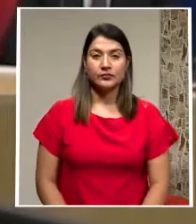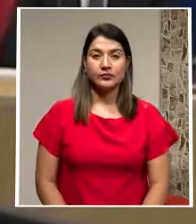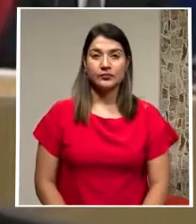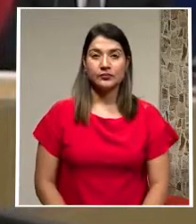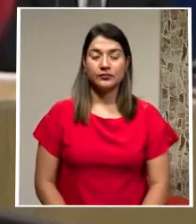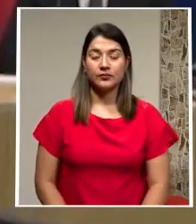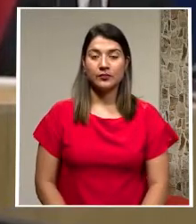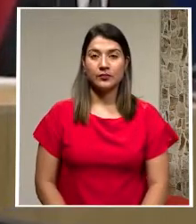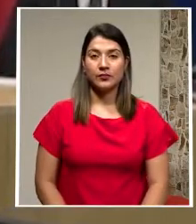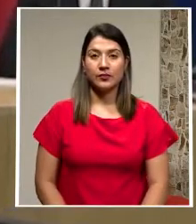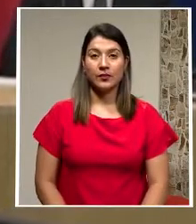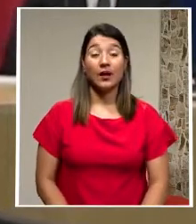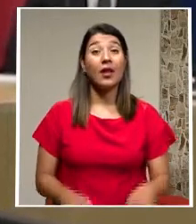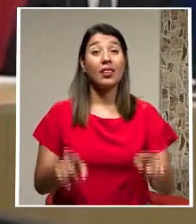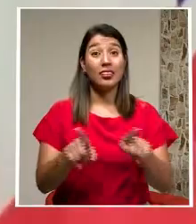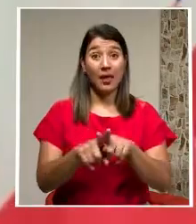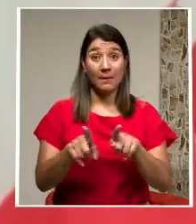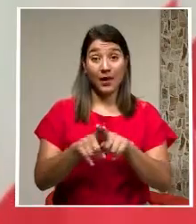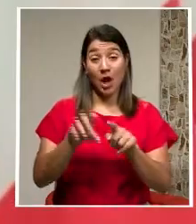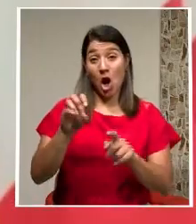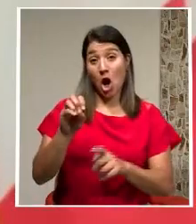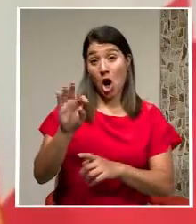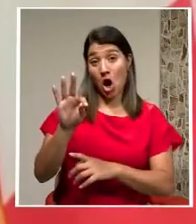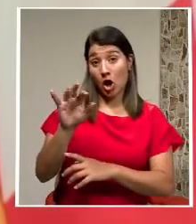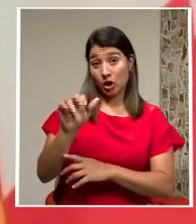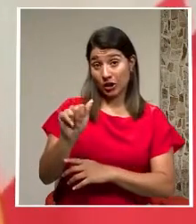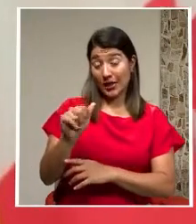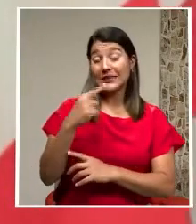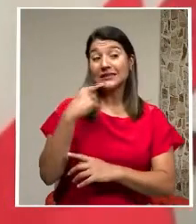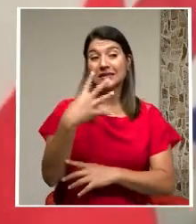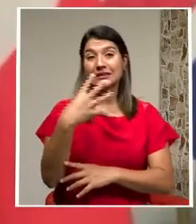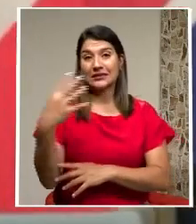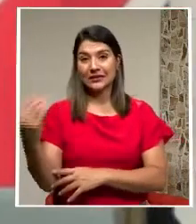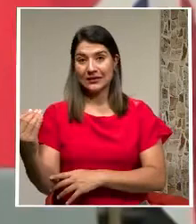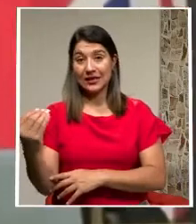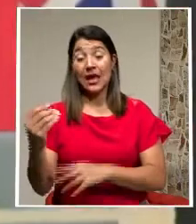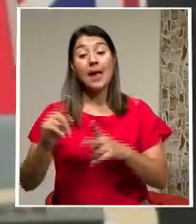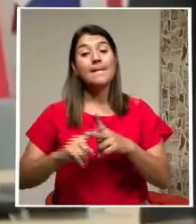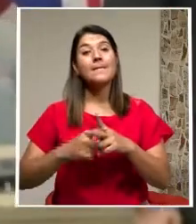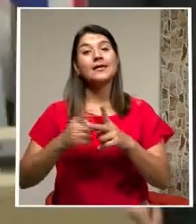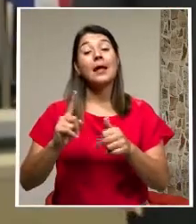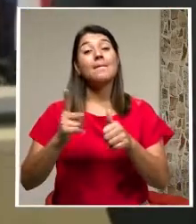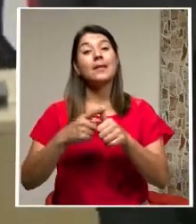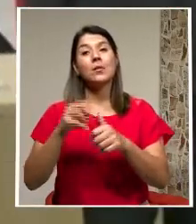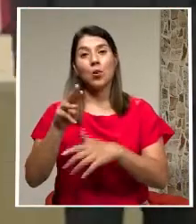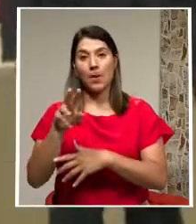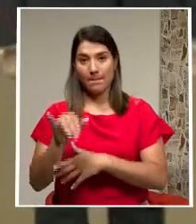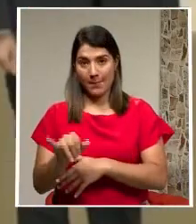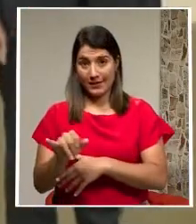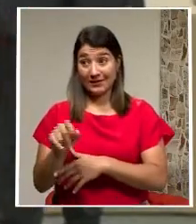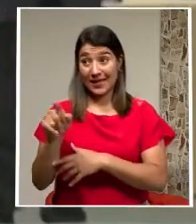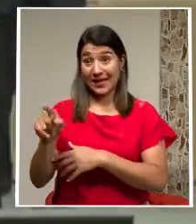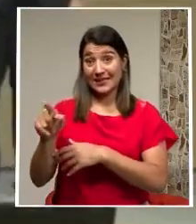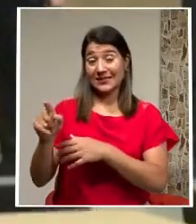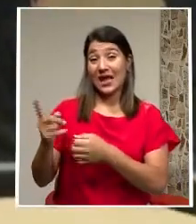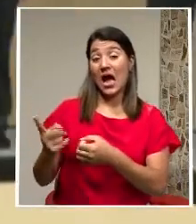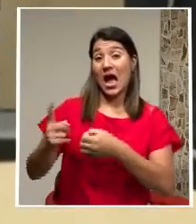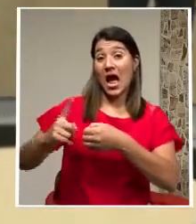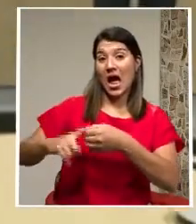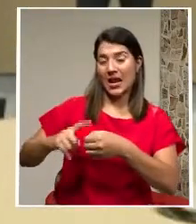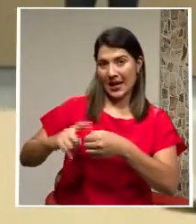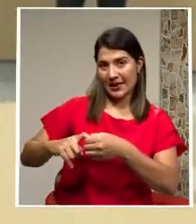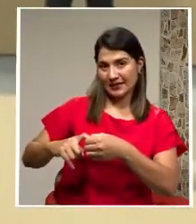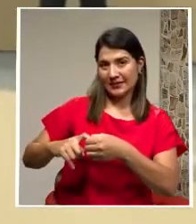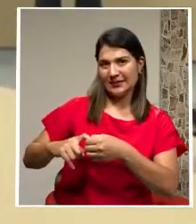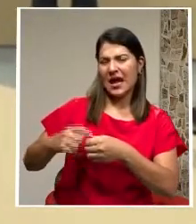La OTAN También ha anunciado Que se retirará De Afganistán Empezando El 1 de mayo La Alianza Atlántica Tiene en el país asiático